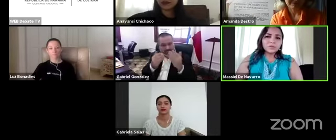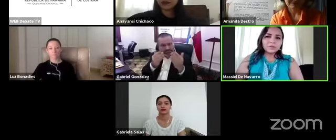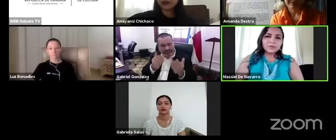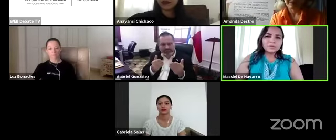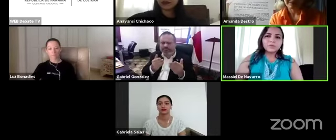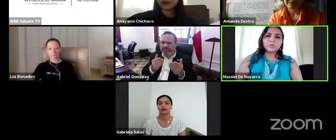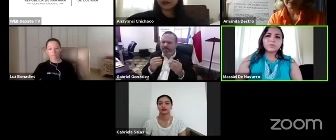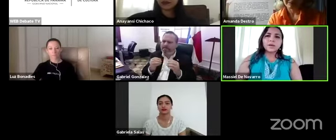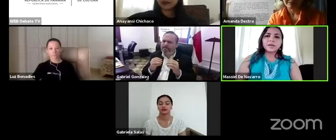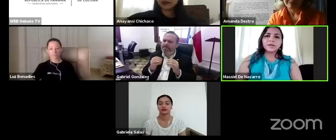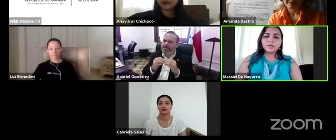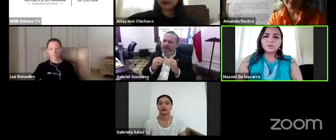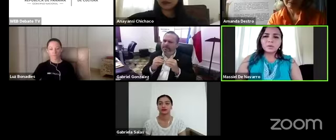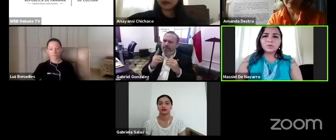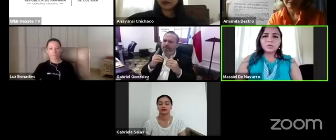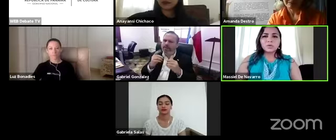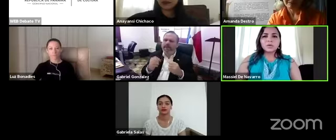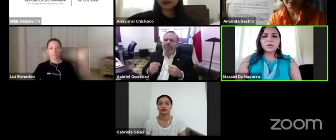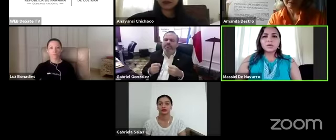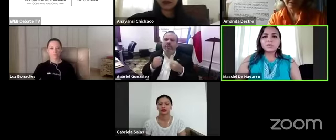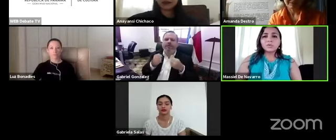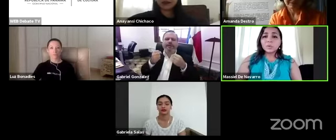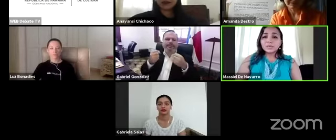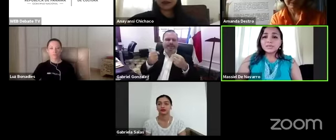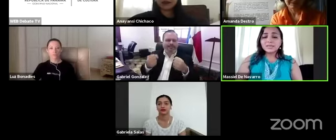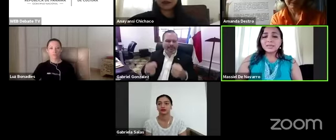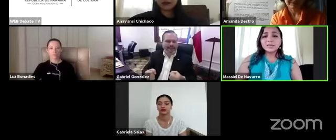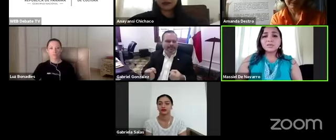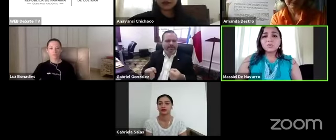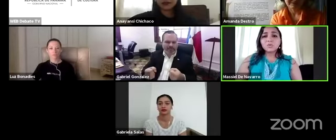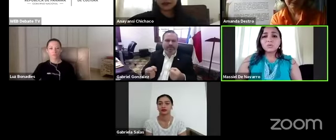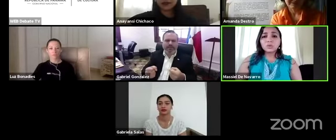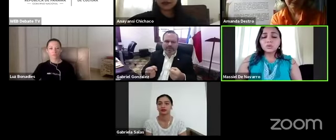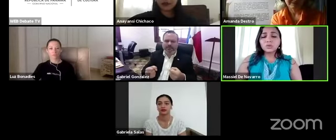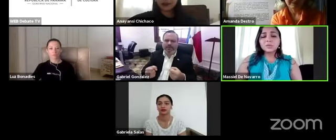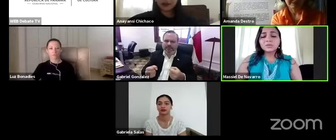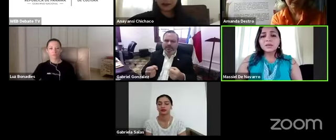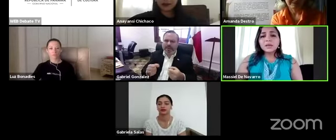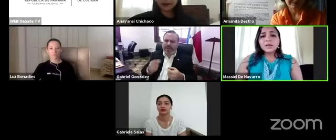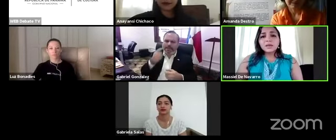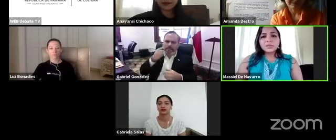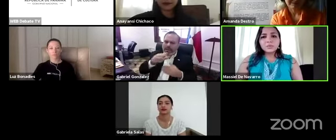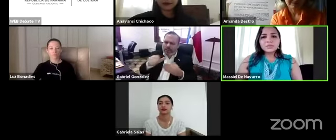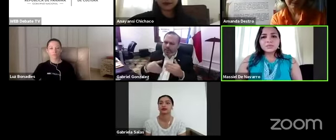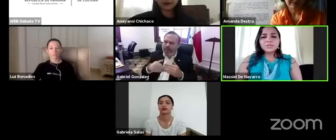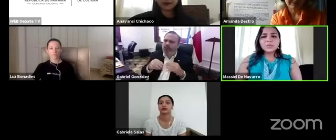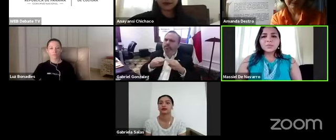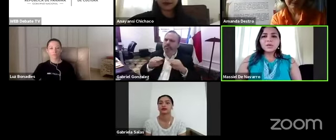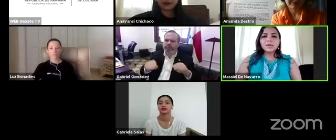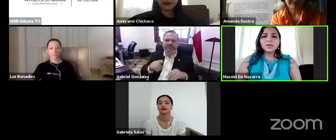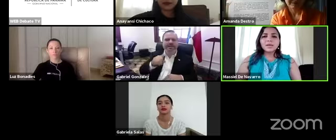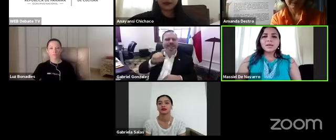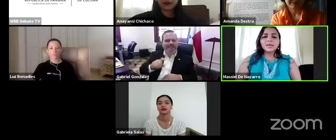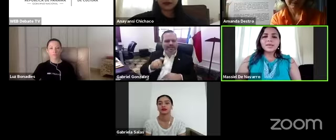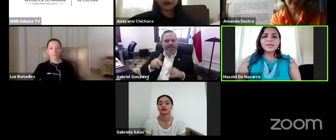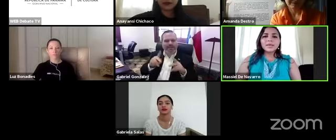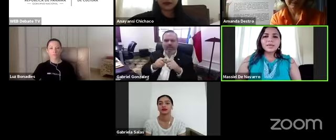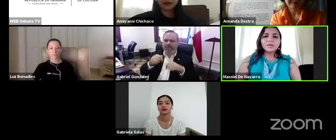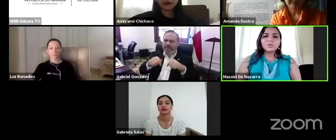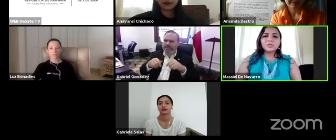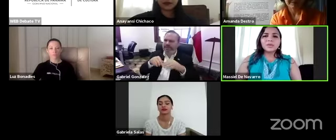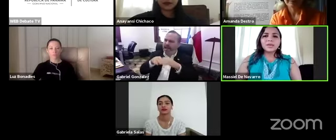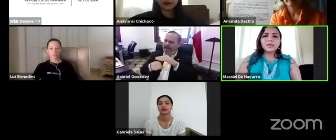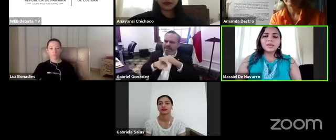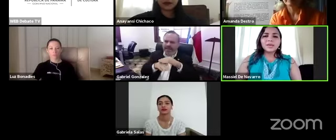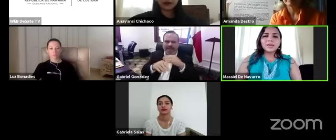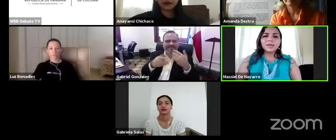completo pues debería contar con braille con audio guía con lengua de seña con otros idiomas y pues sabemos de que la idea de